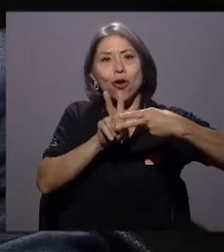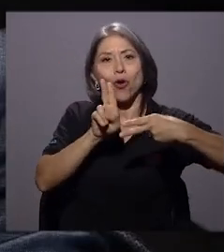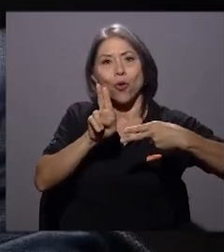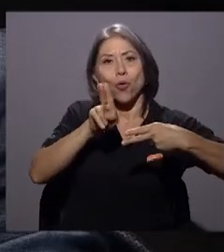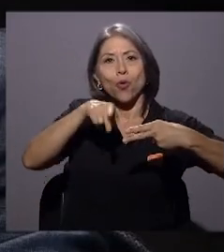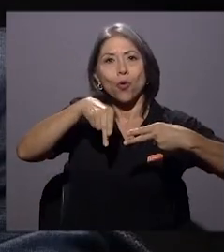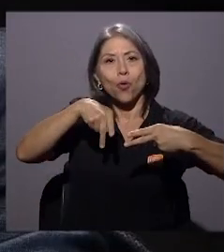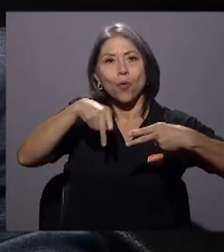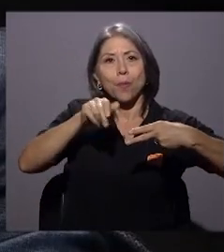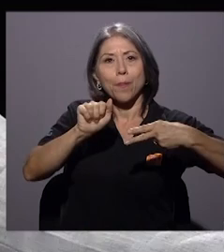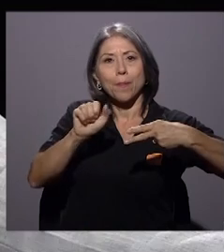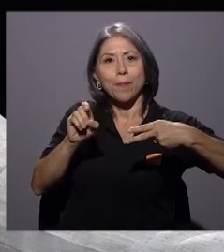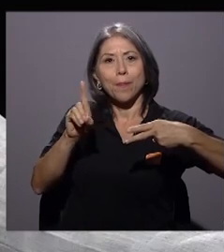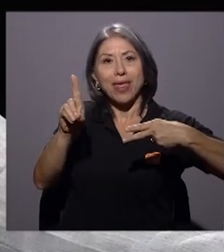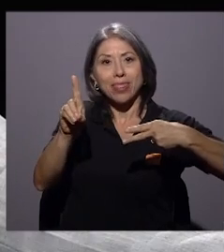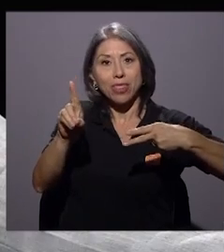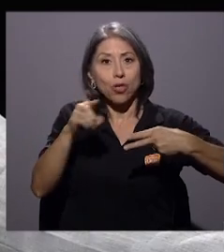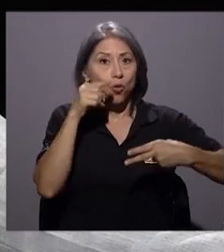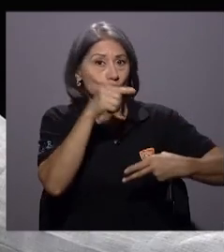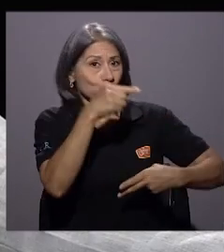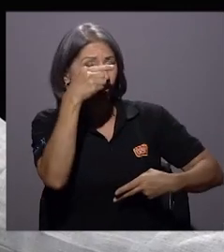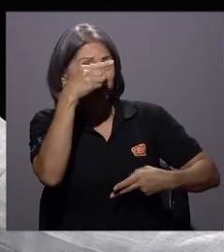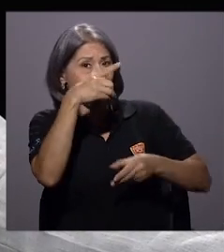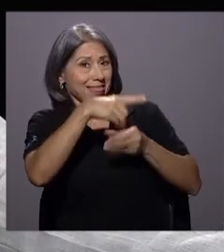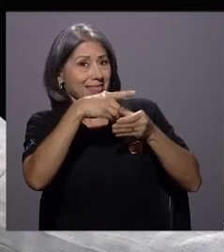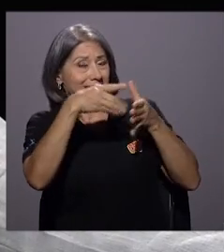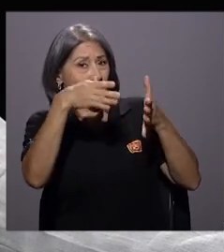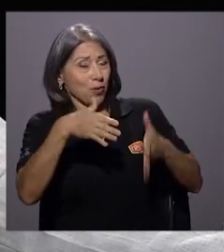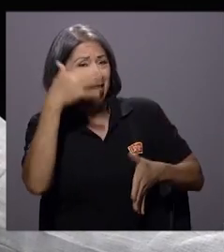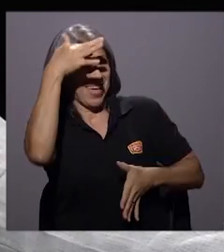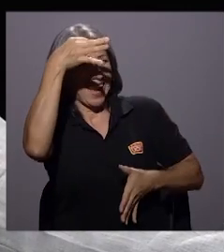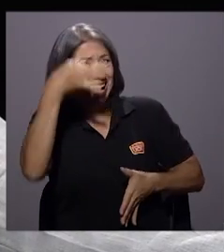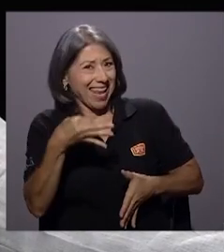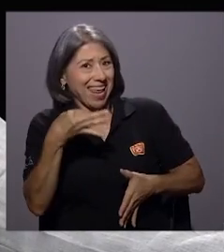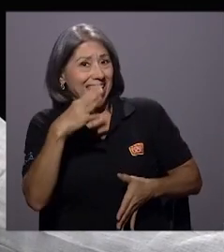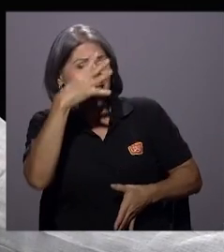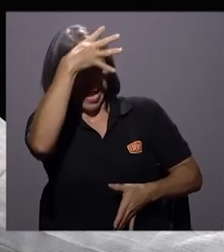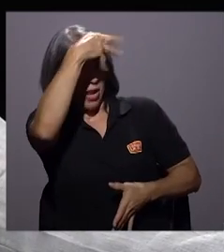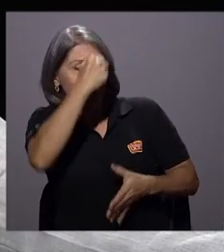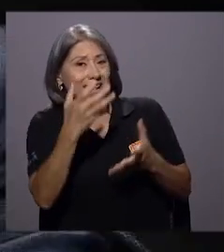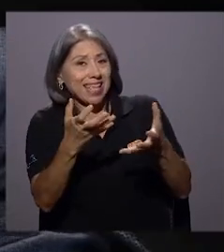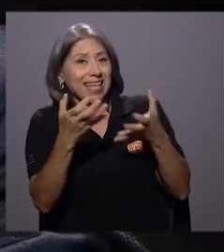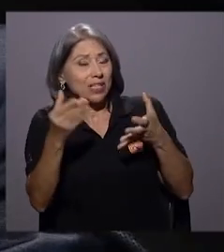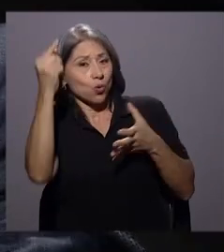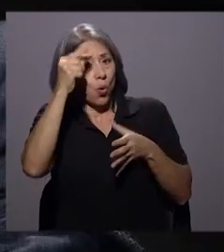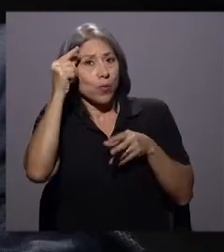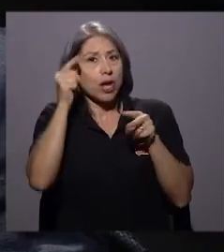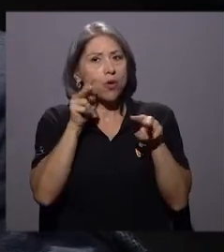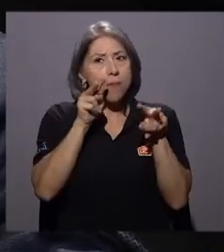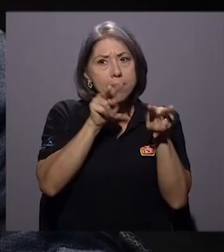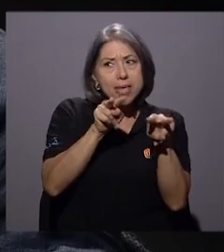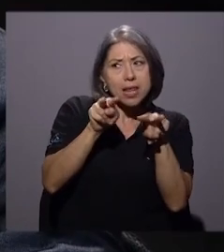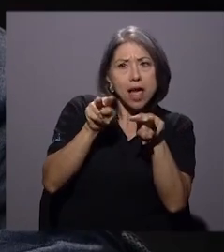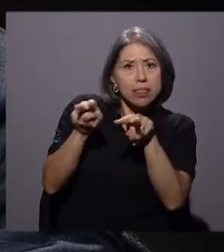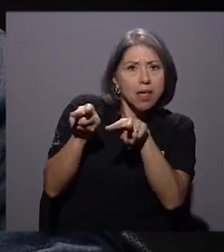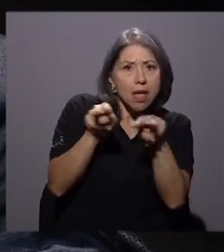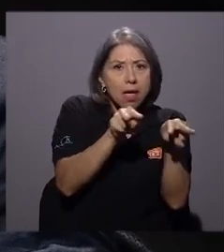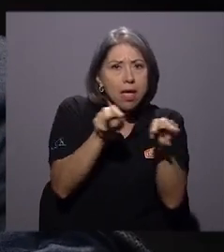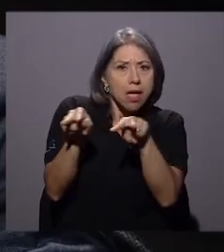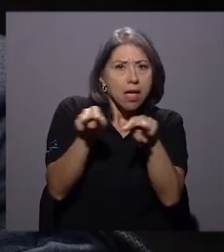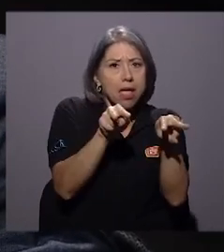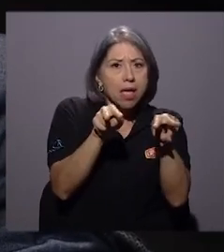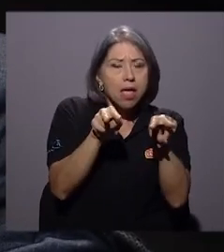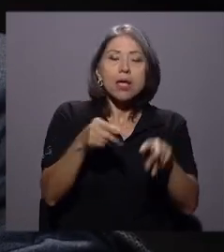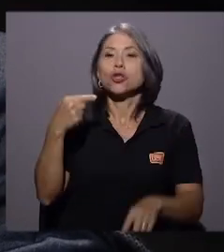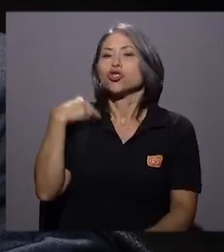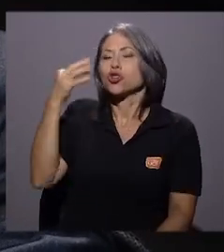diputado cree que Carlos Alvarado quiso implementar un gobierno vigilante? Bueno, yo lo que creo es que los